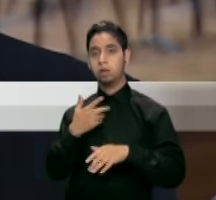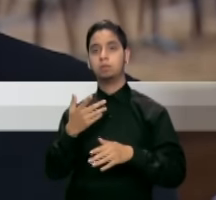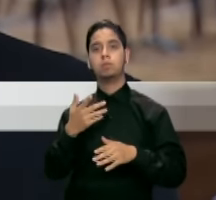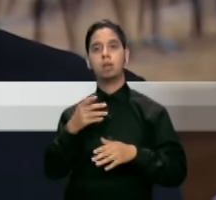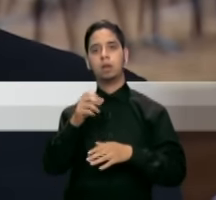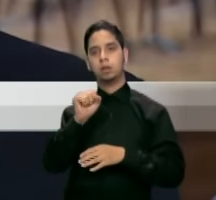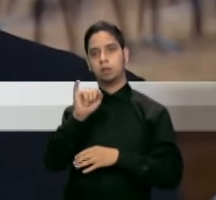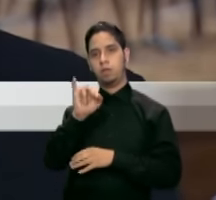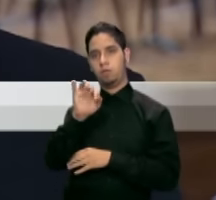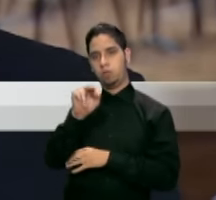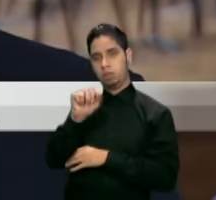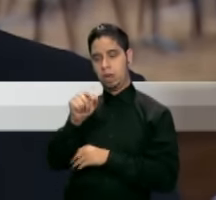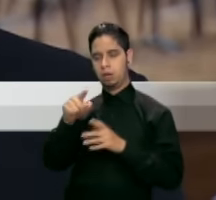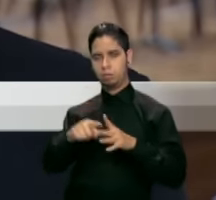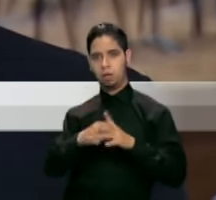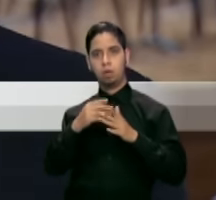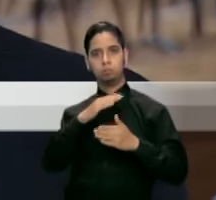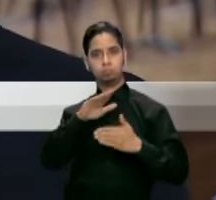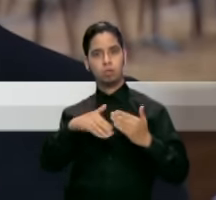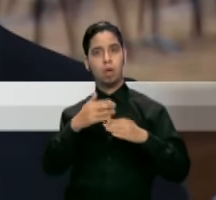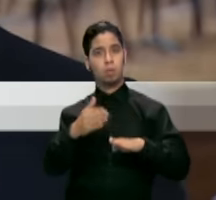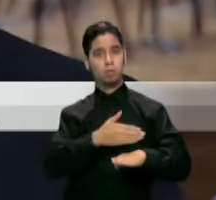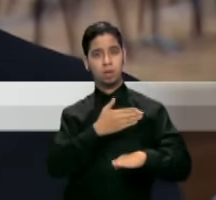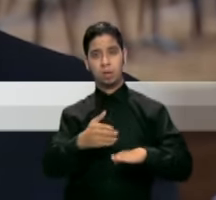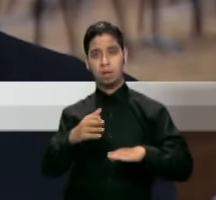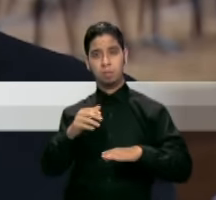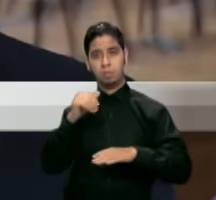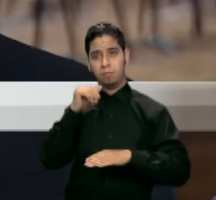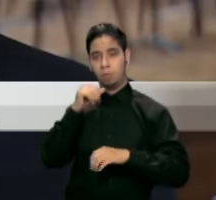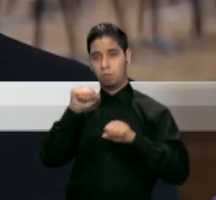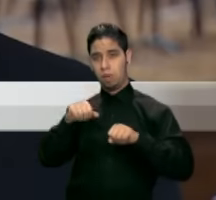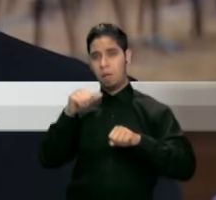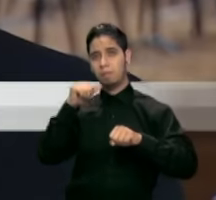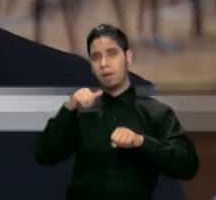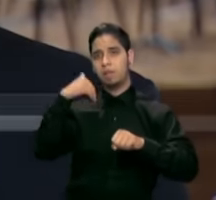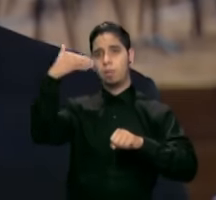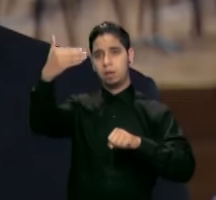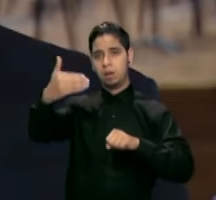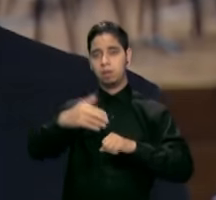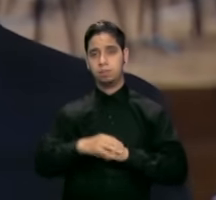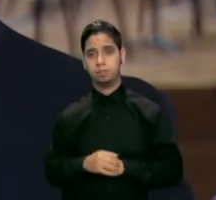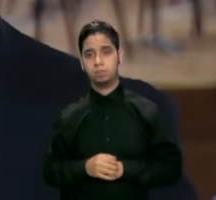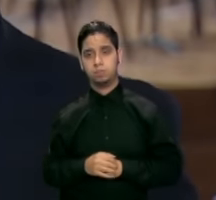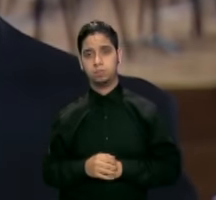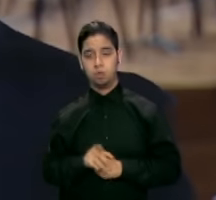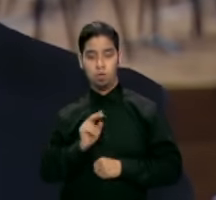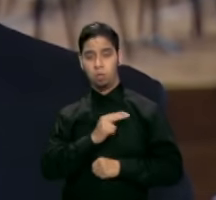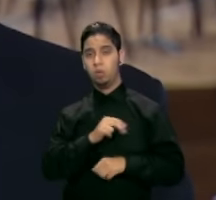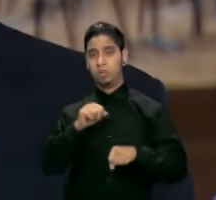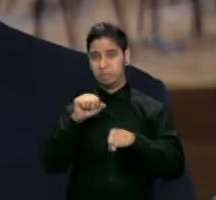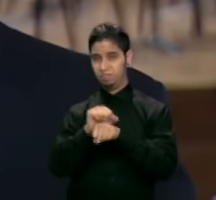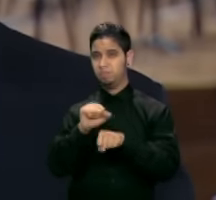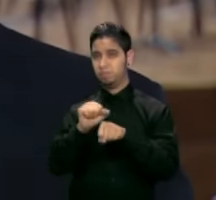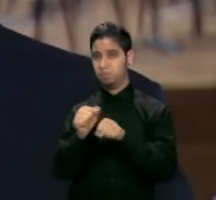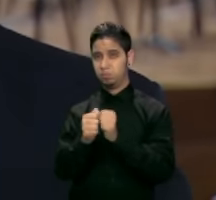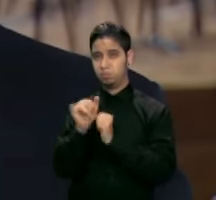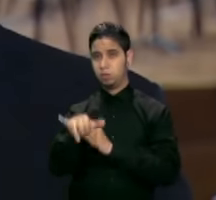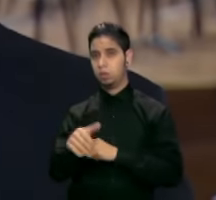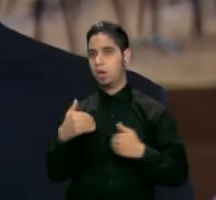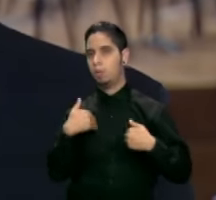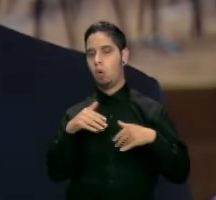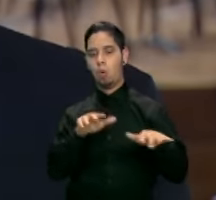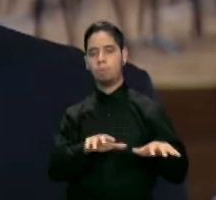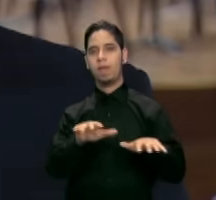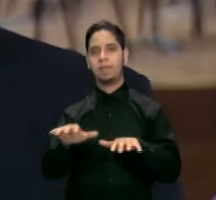nuestro ciclo sinfónico pasado mañana. Es una obra que hemos estado trabajando hace mucho tiempo. Tenemos un grandísimo pianista